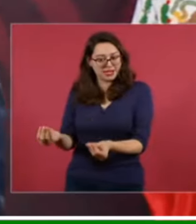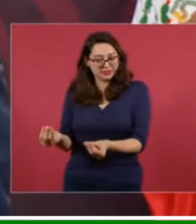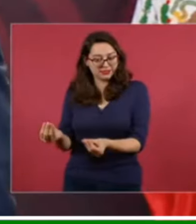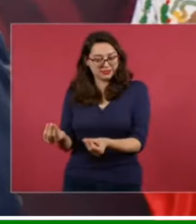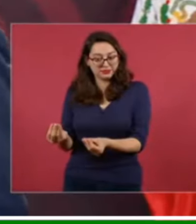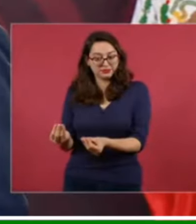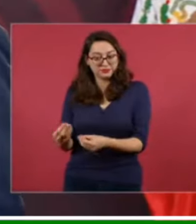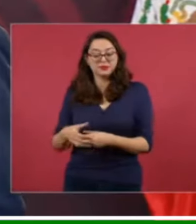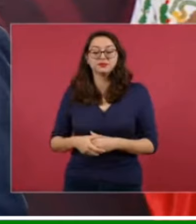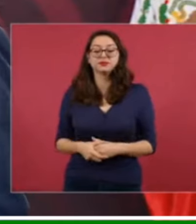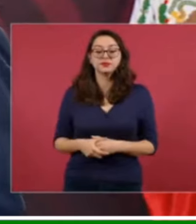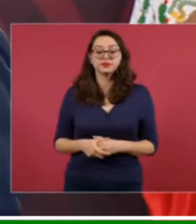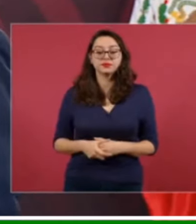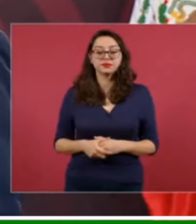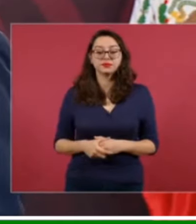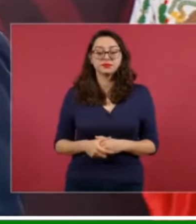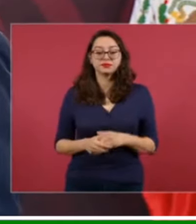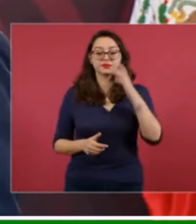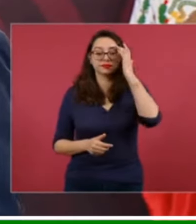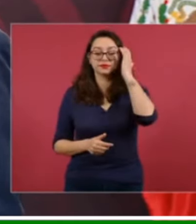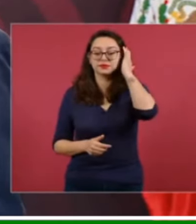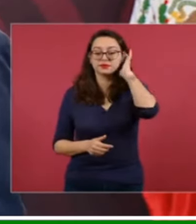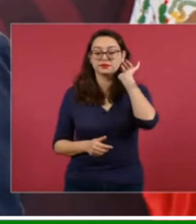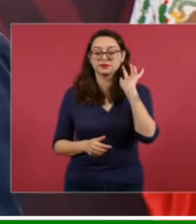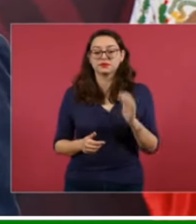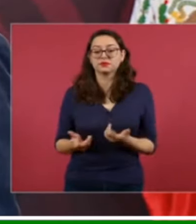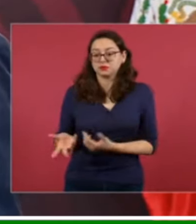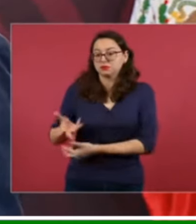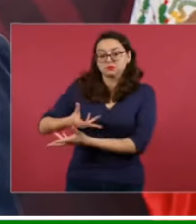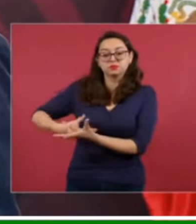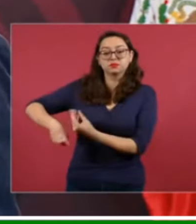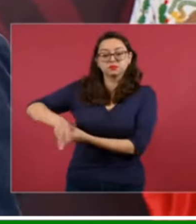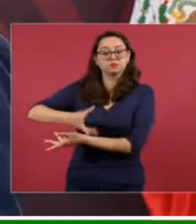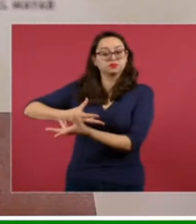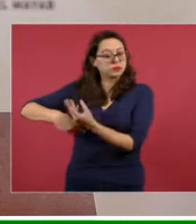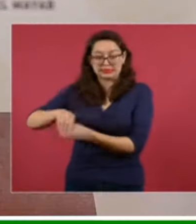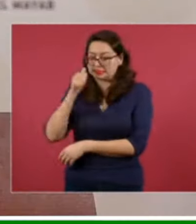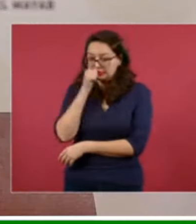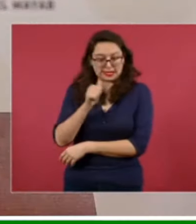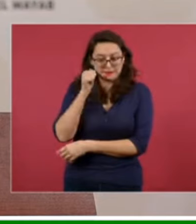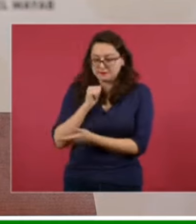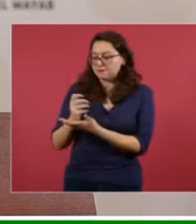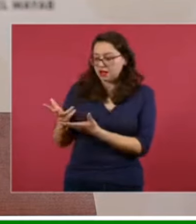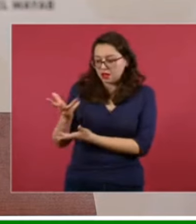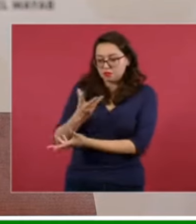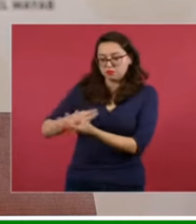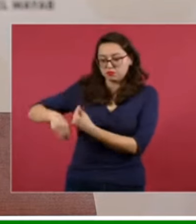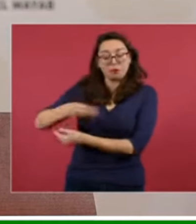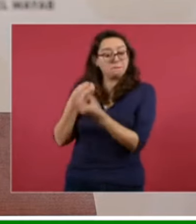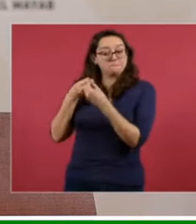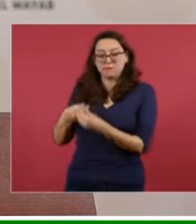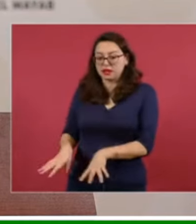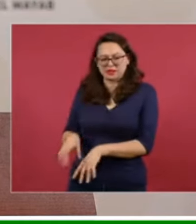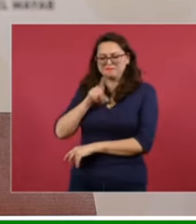Y se va recuperando siempre de ese dinero. Ya está